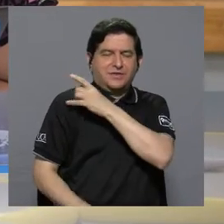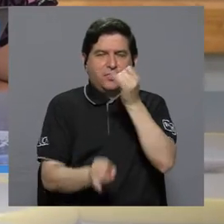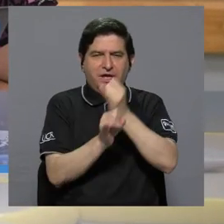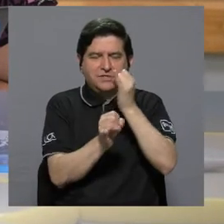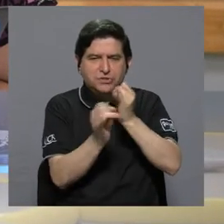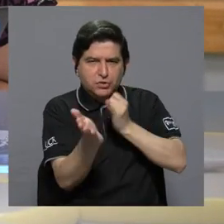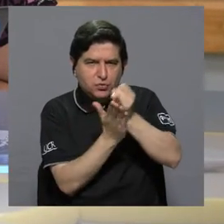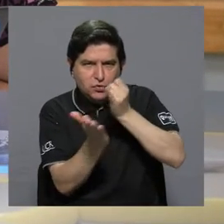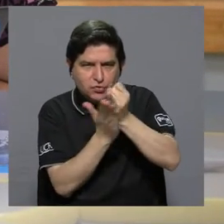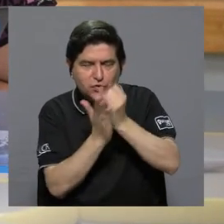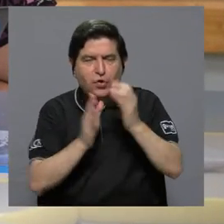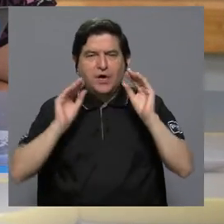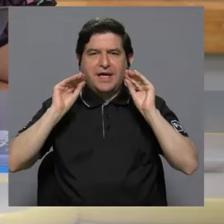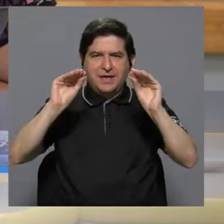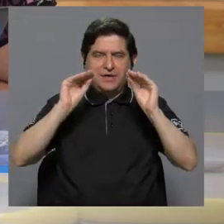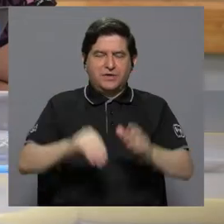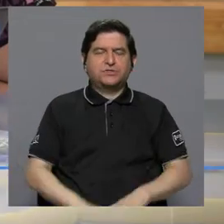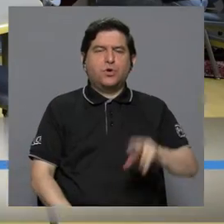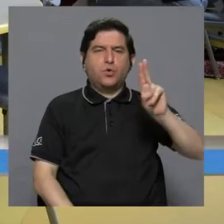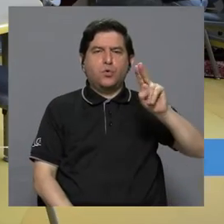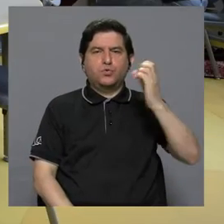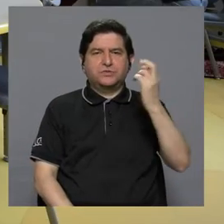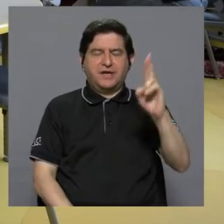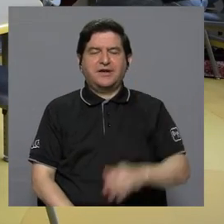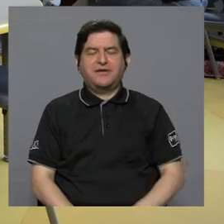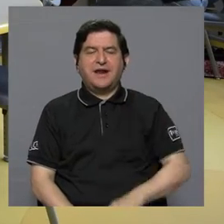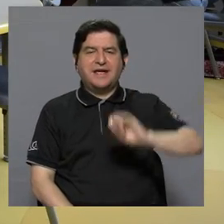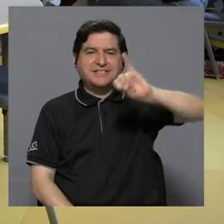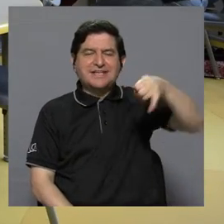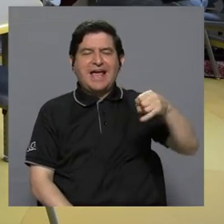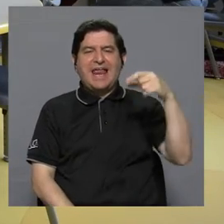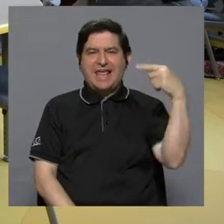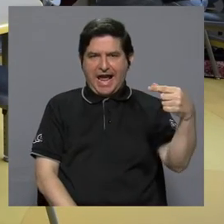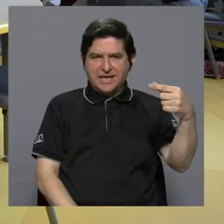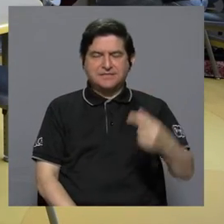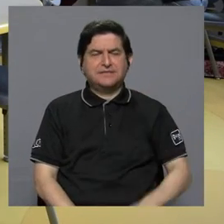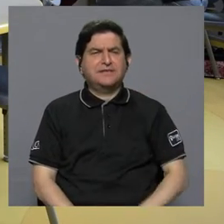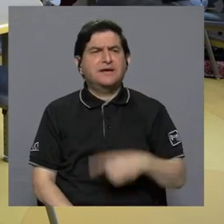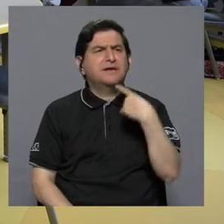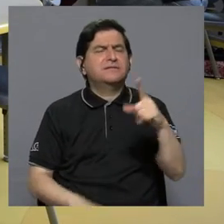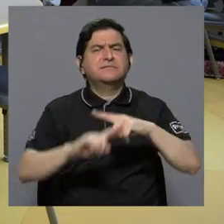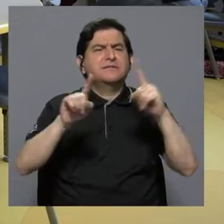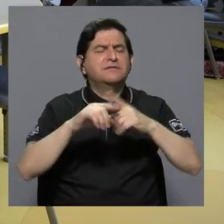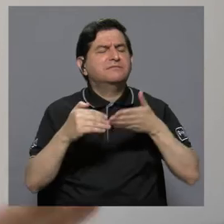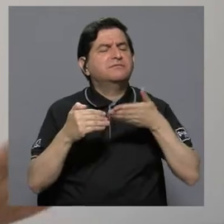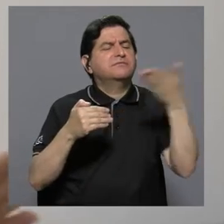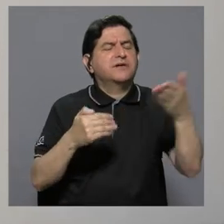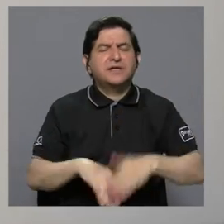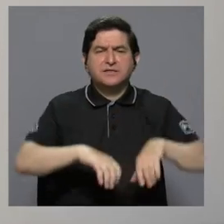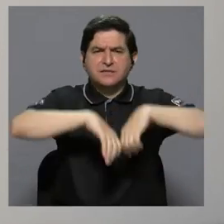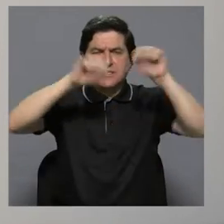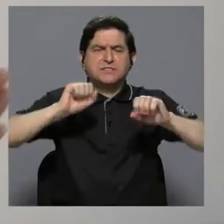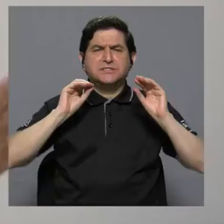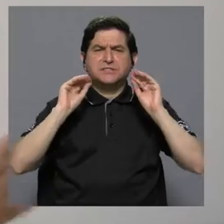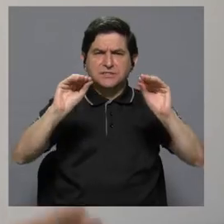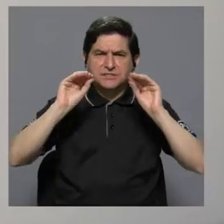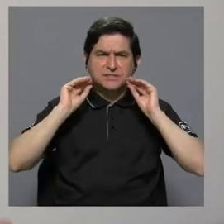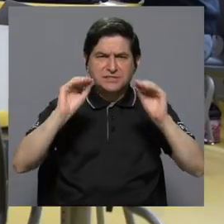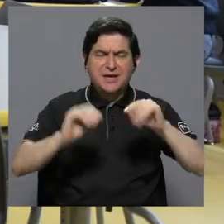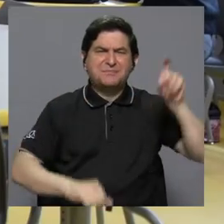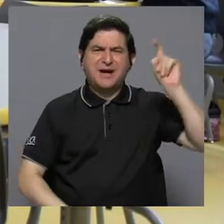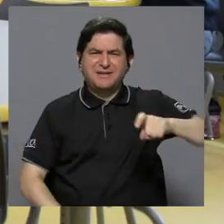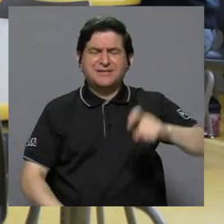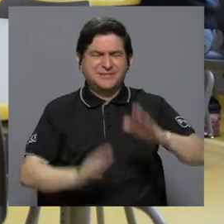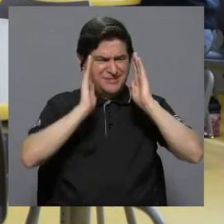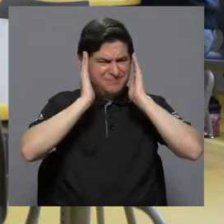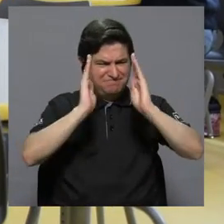Instituto de Investigación en Educación de la UCR, Jacqueline García, menciona varios aspectos del sistema educativo que